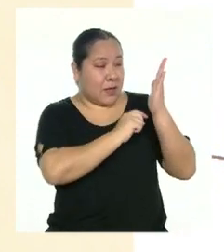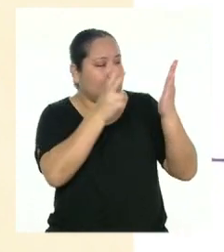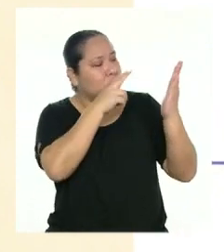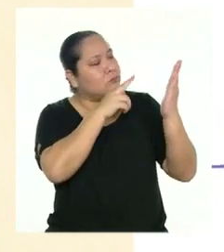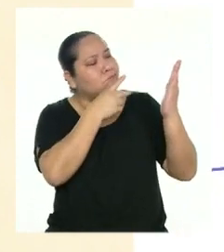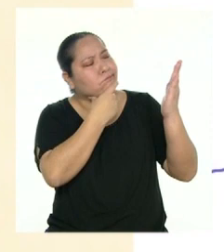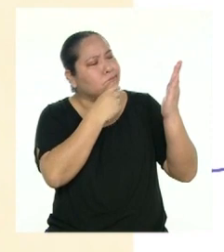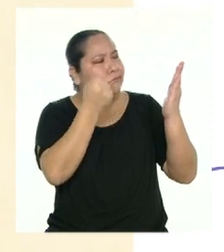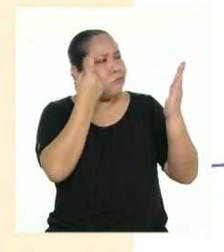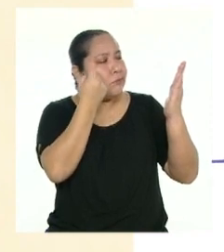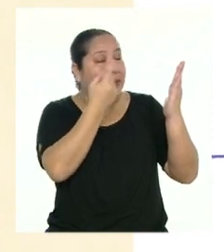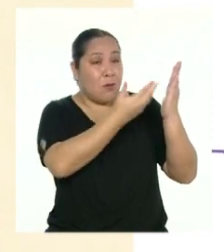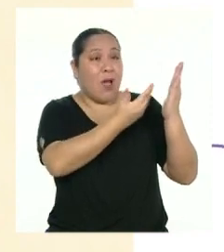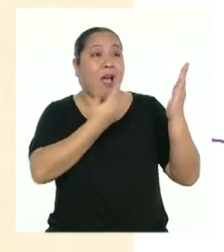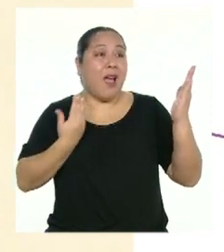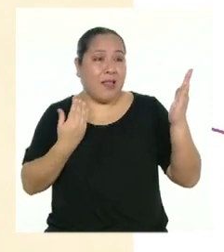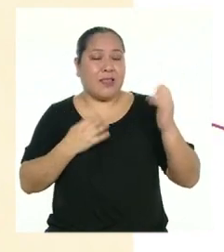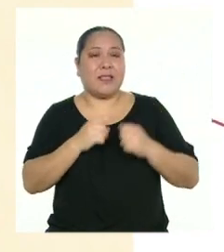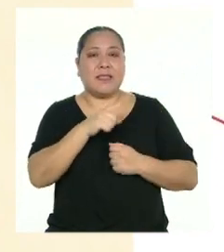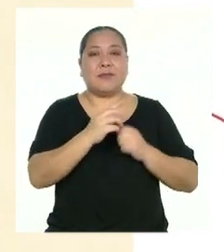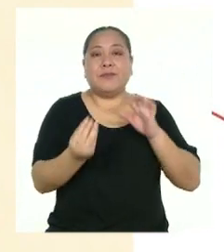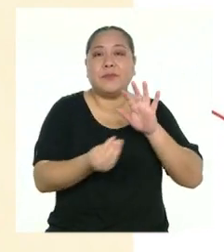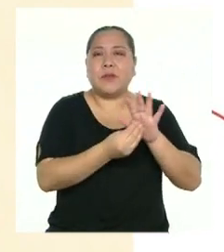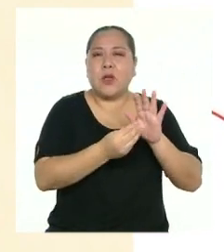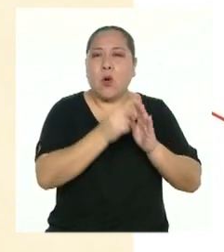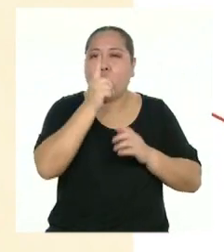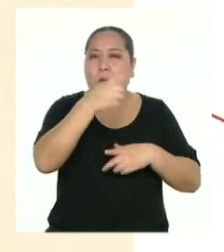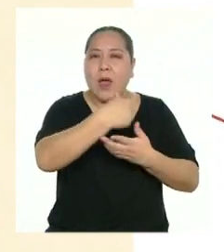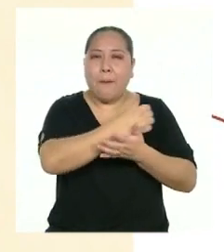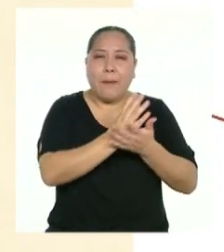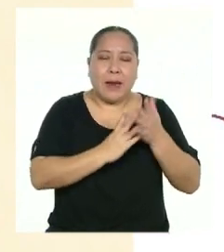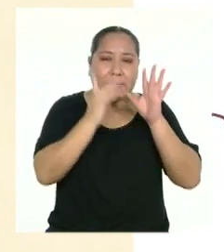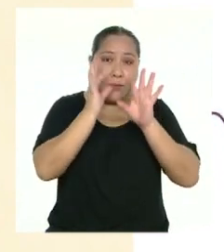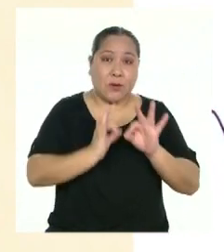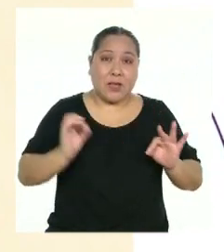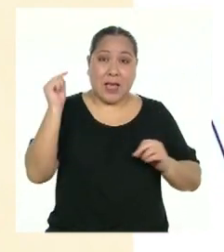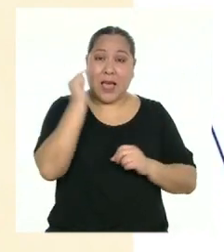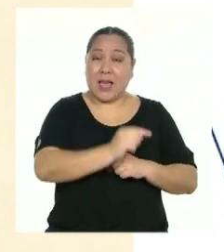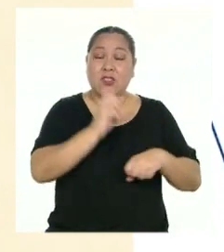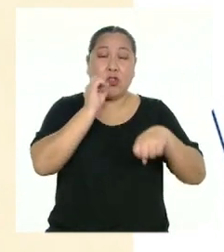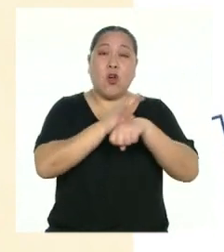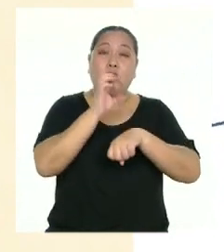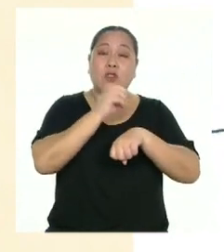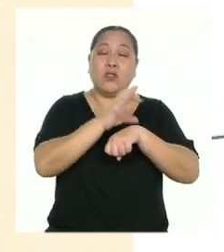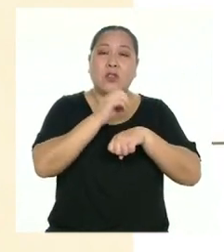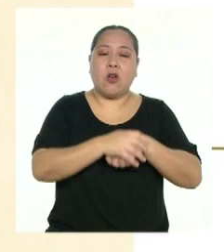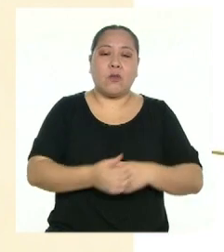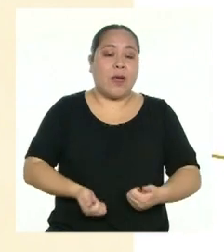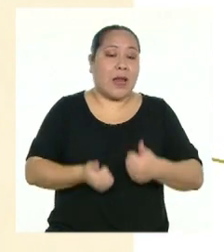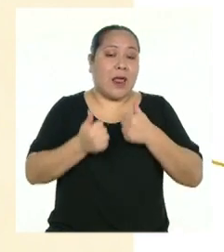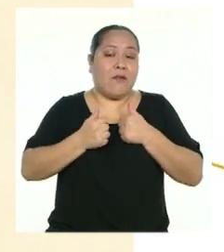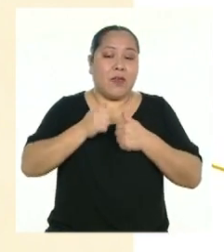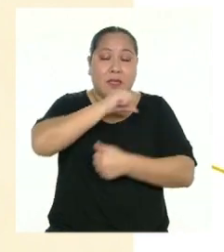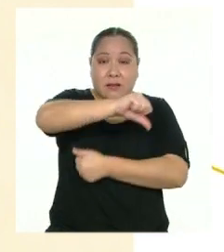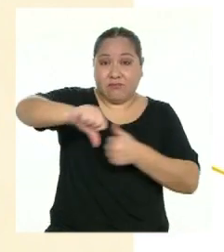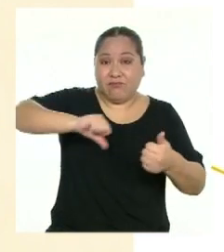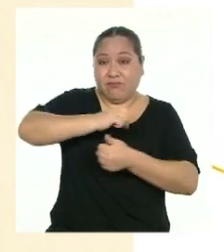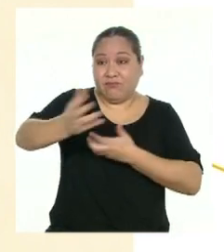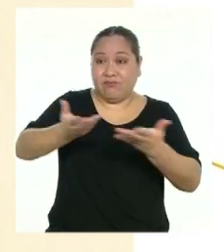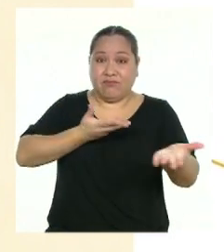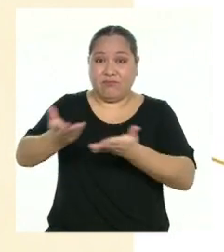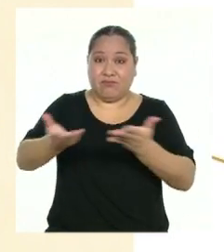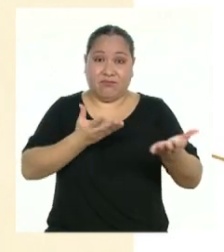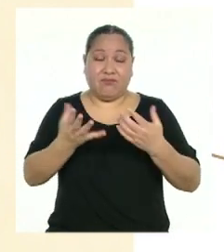lectura. Solo nos agrega un detalle que estos consejos para la convivencia armoniosa y saludable